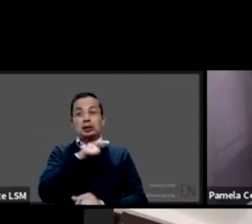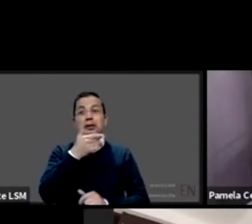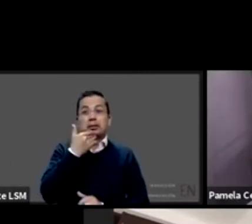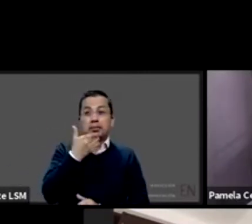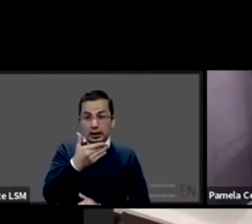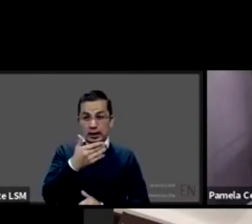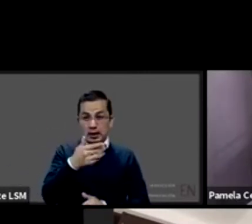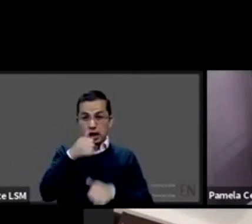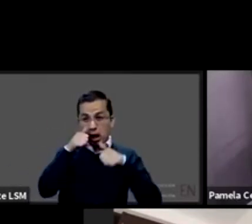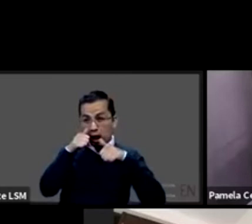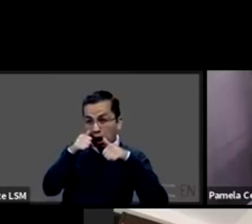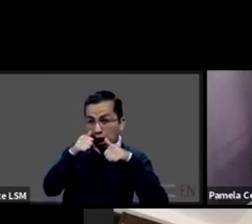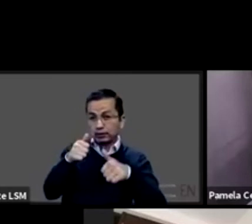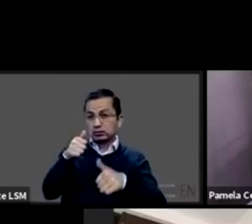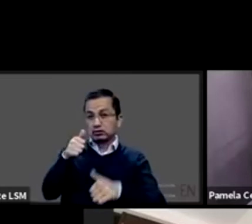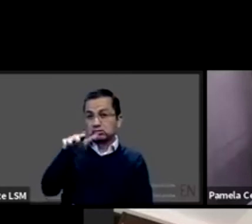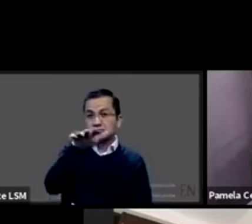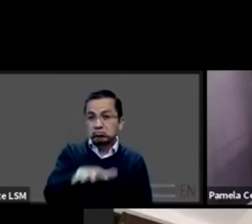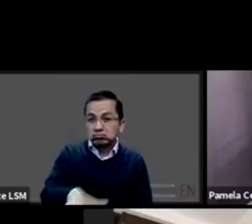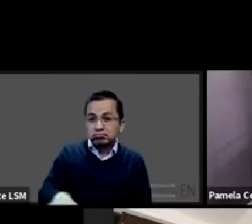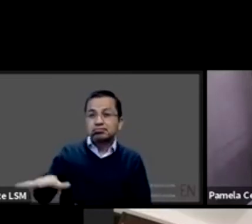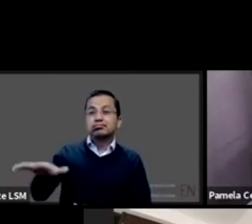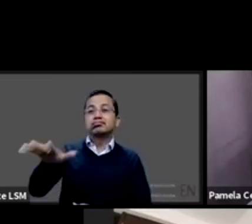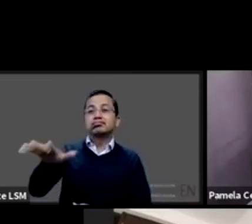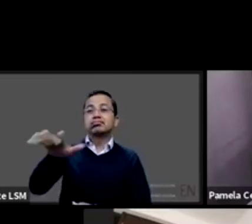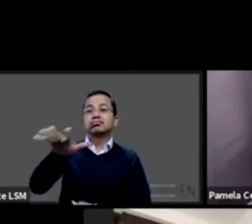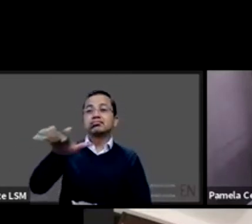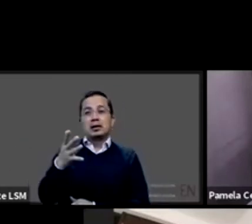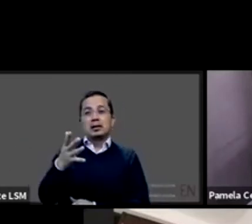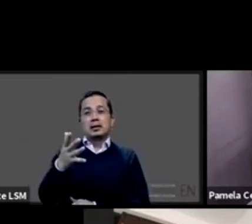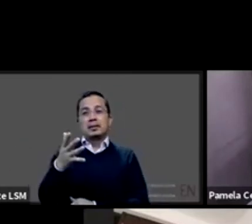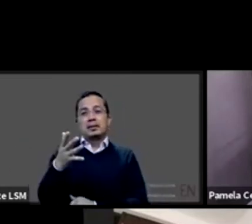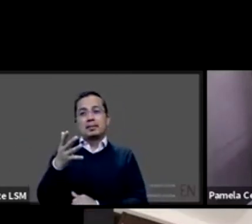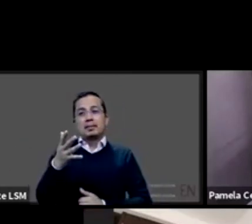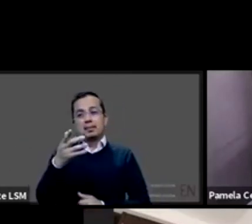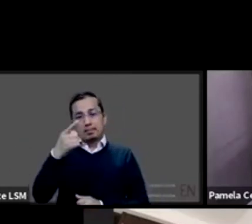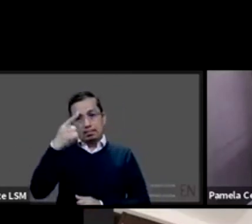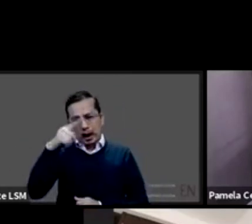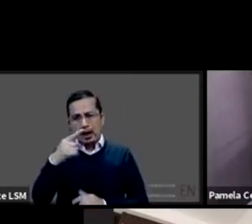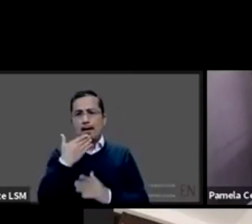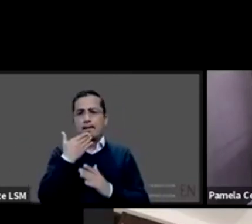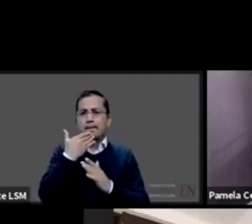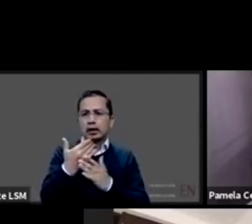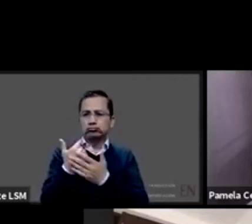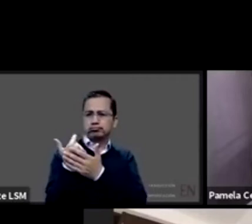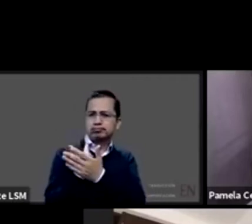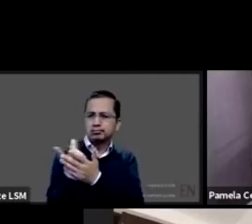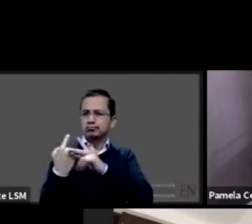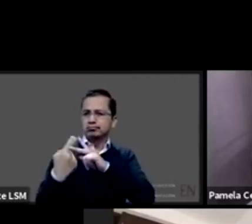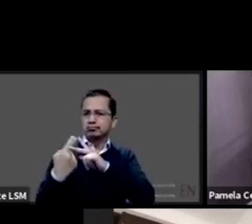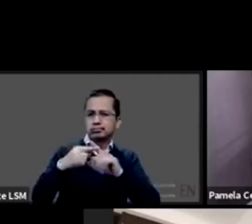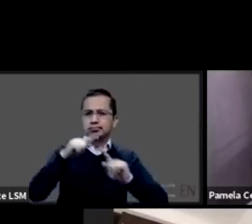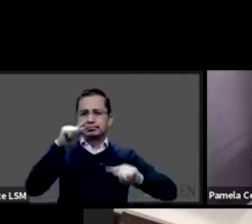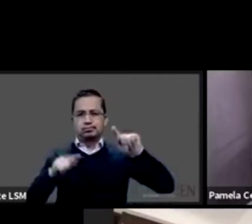imperiosa de tener datos estadísticos que nos puedan llevar a tomar